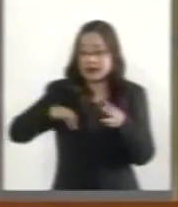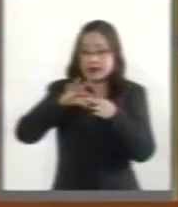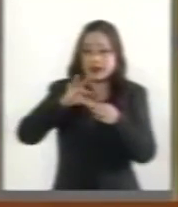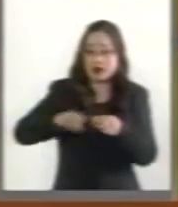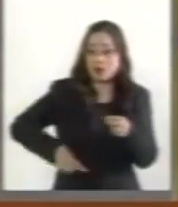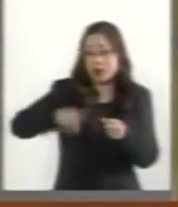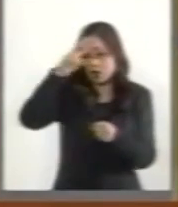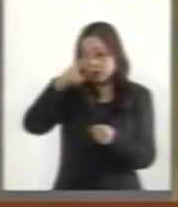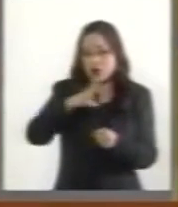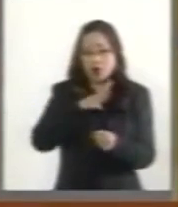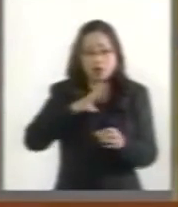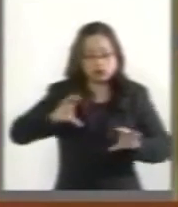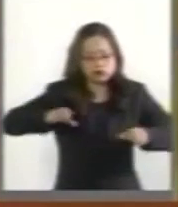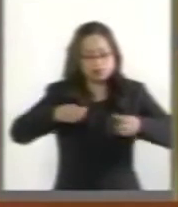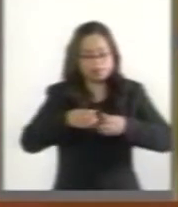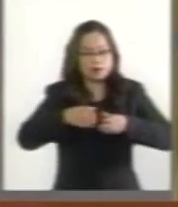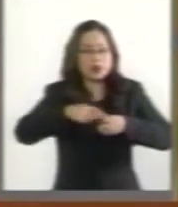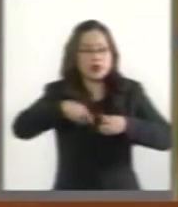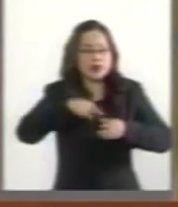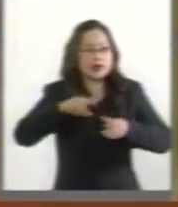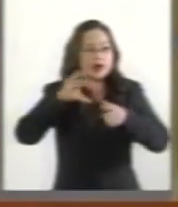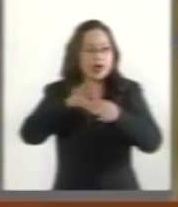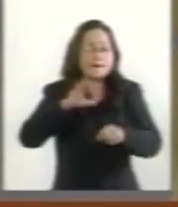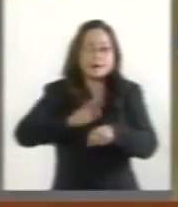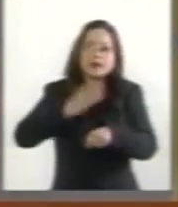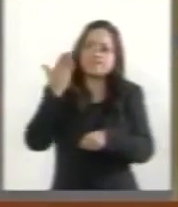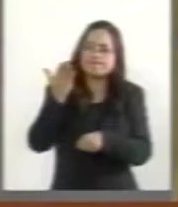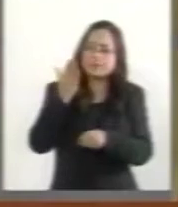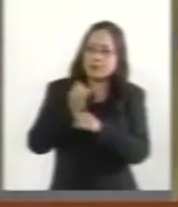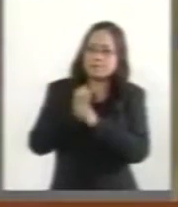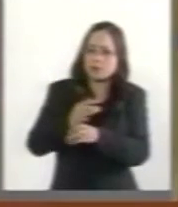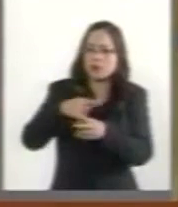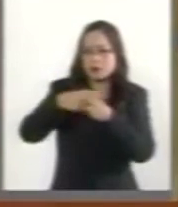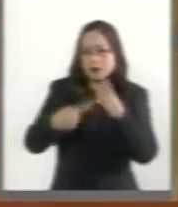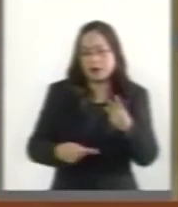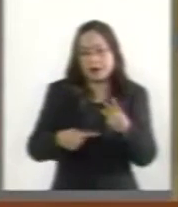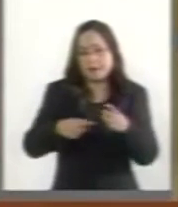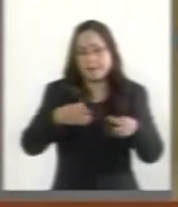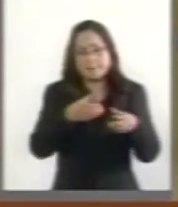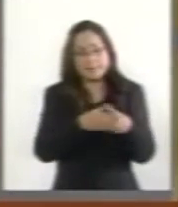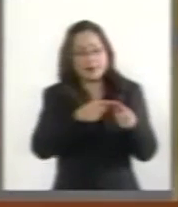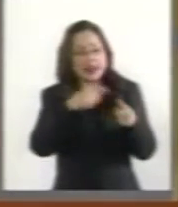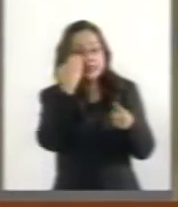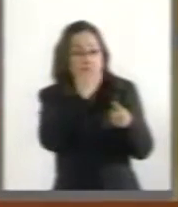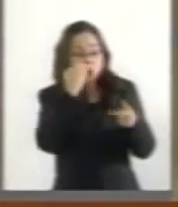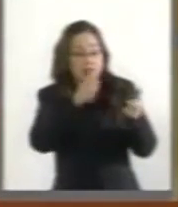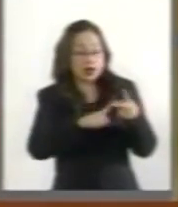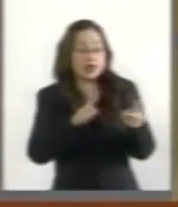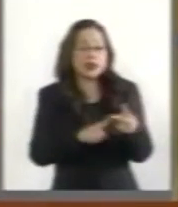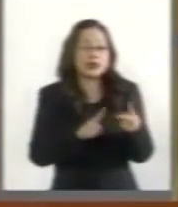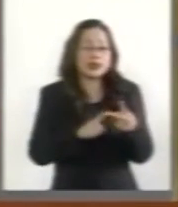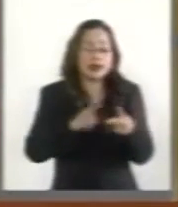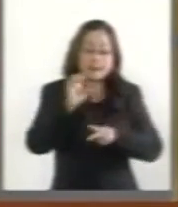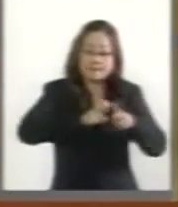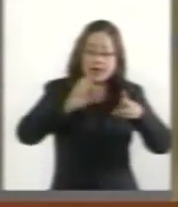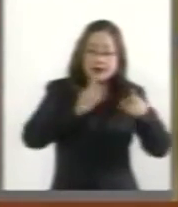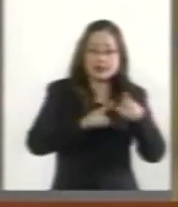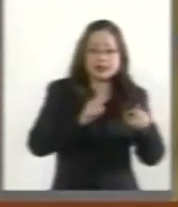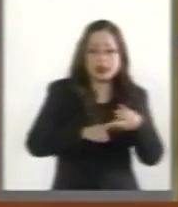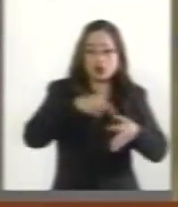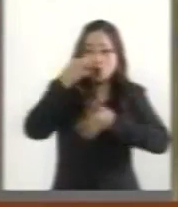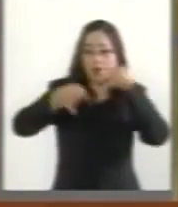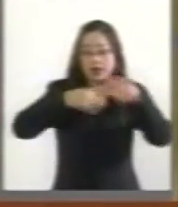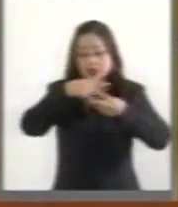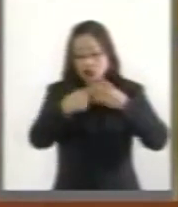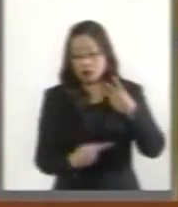mexicano se concentran las mayores solicitudes de información, que son el sector académico, el sector empresarial y los medios de